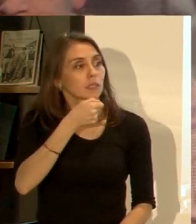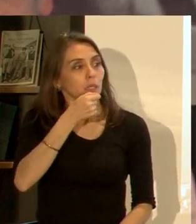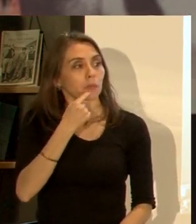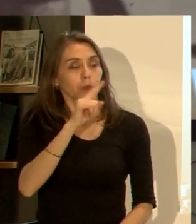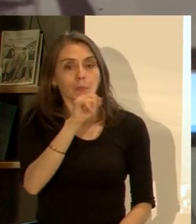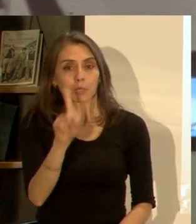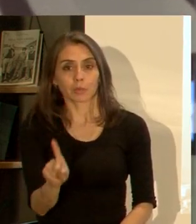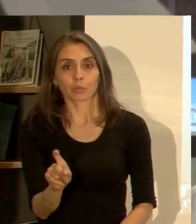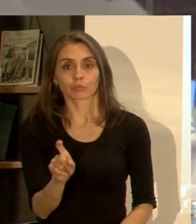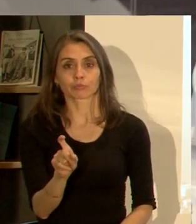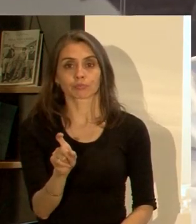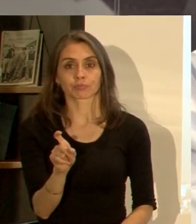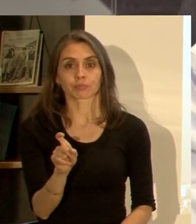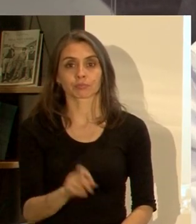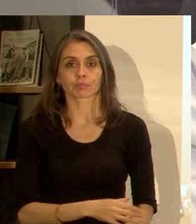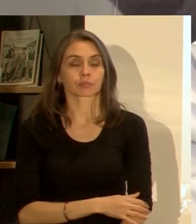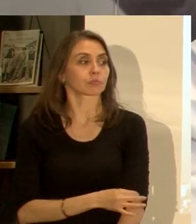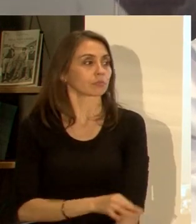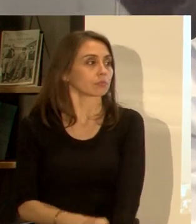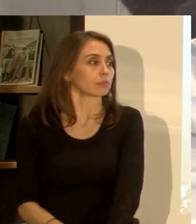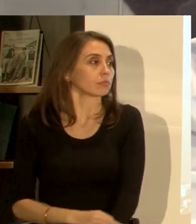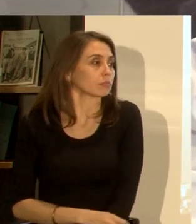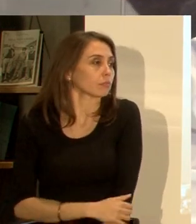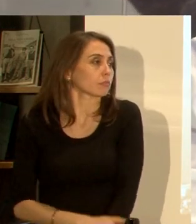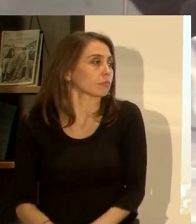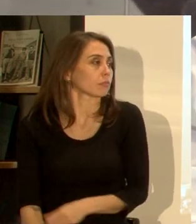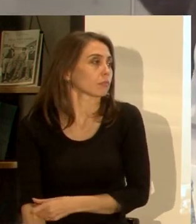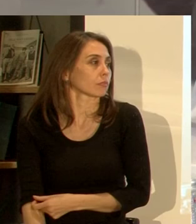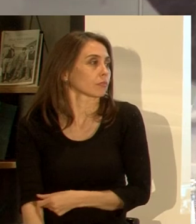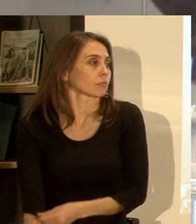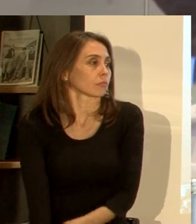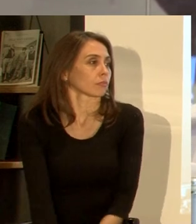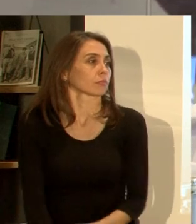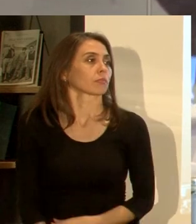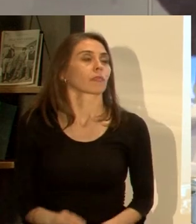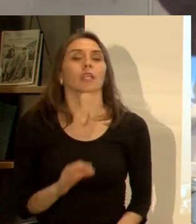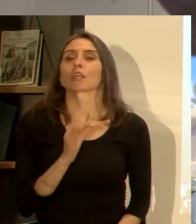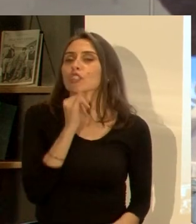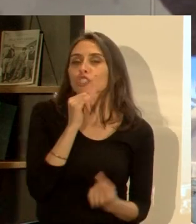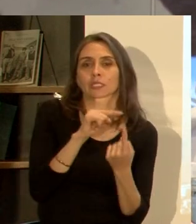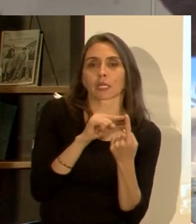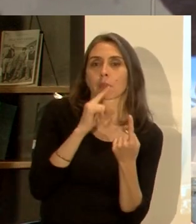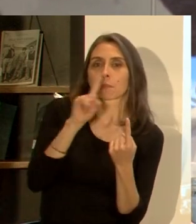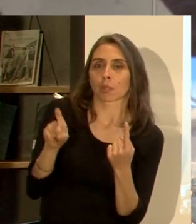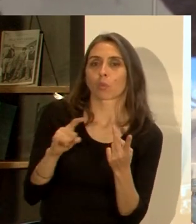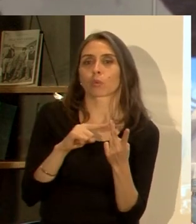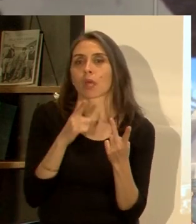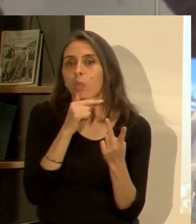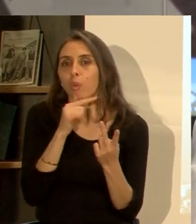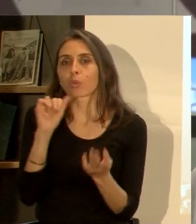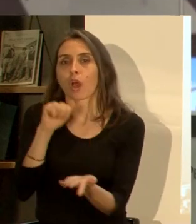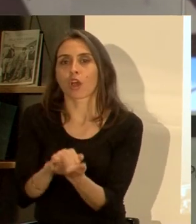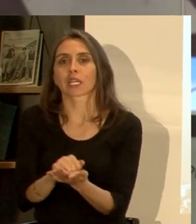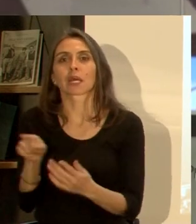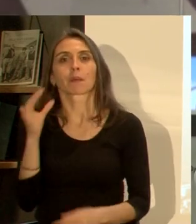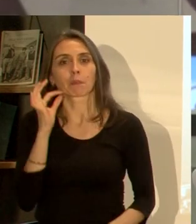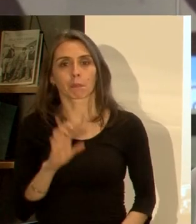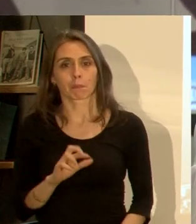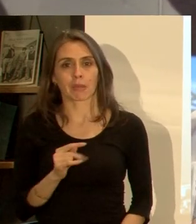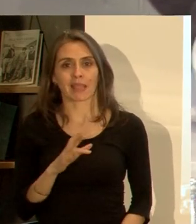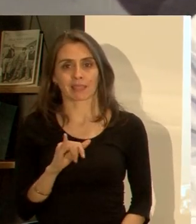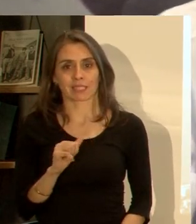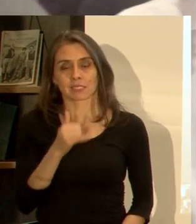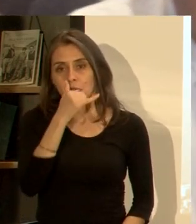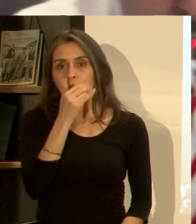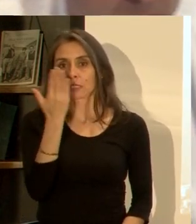quisiera preguntarle no sé si tú ves una pregunta una inquietud o un reclamo a Patricia ¿sabes? hace un tiempo